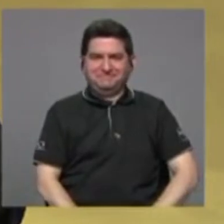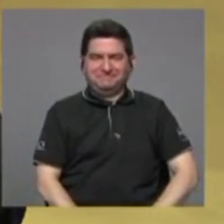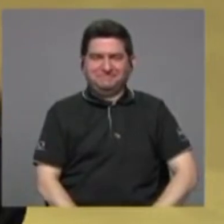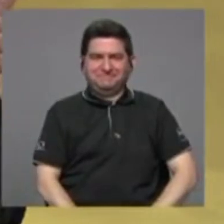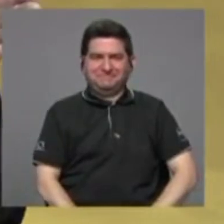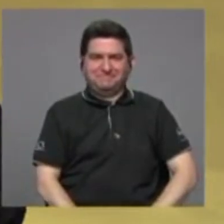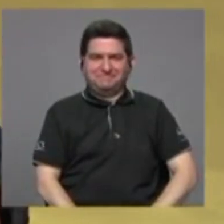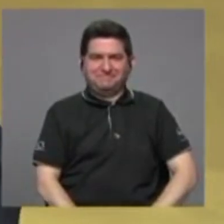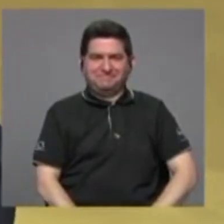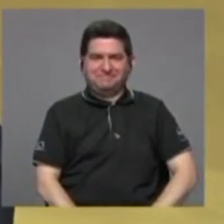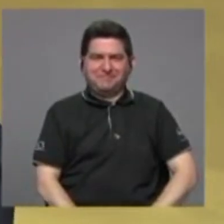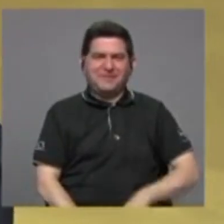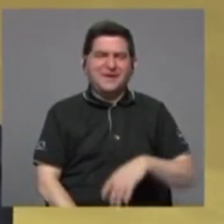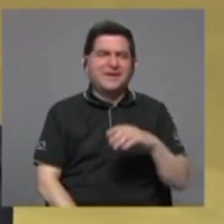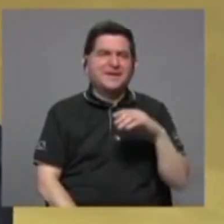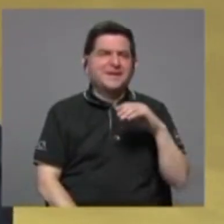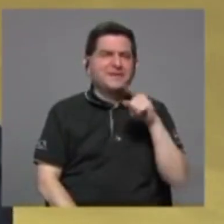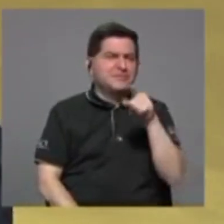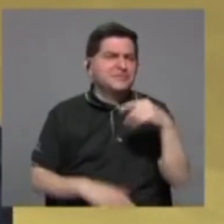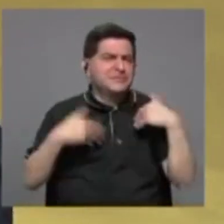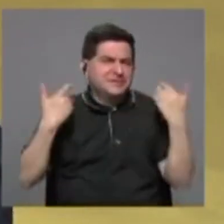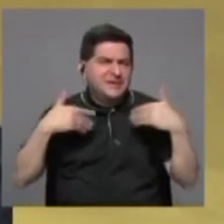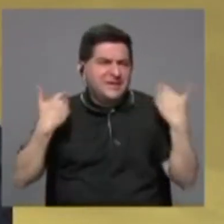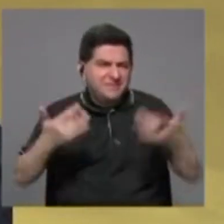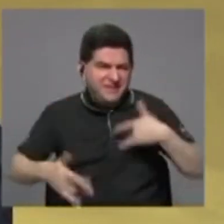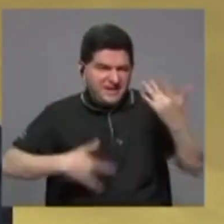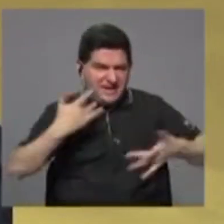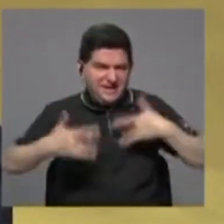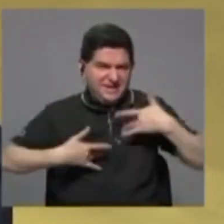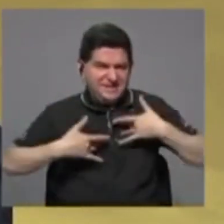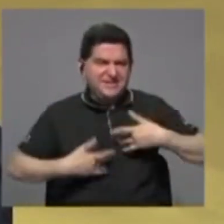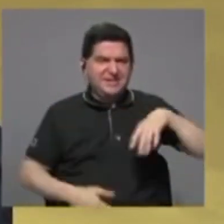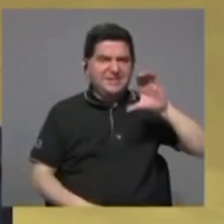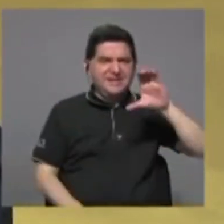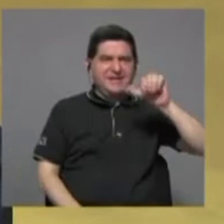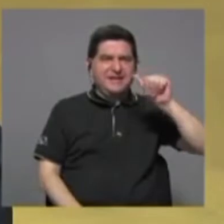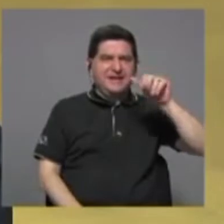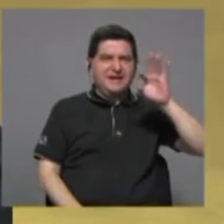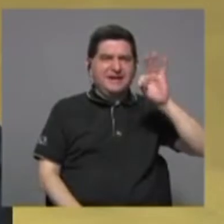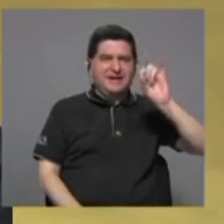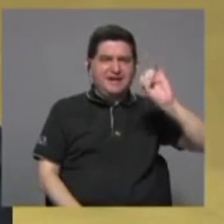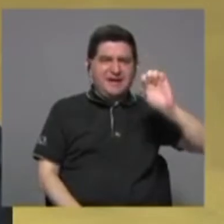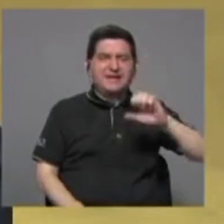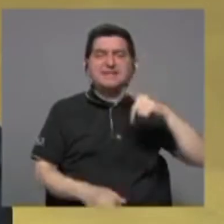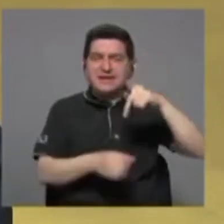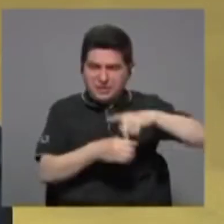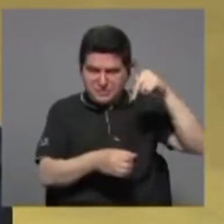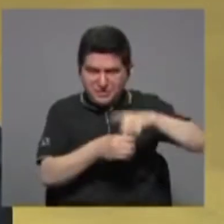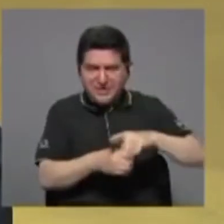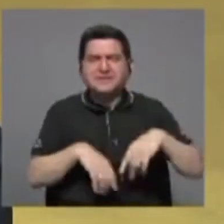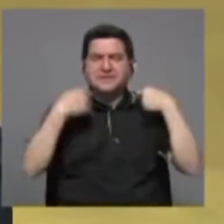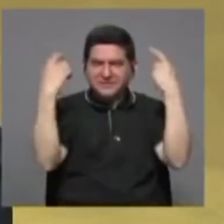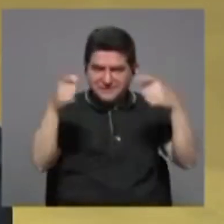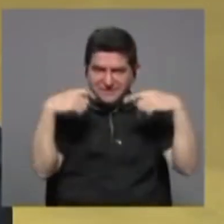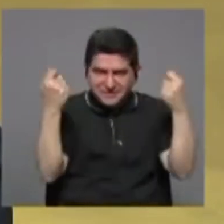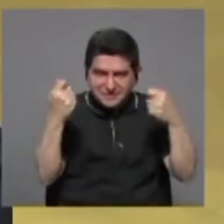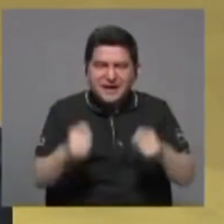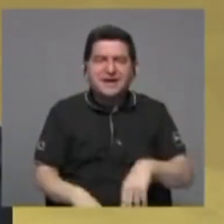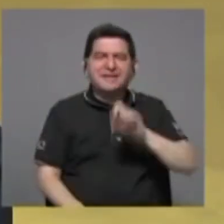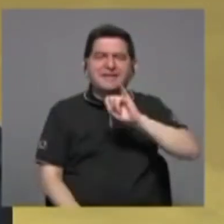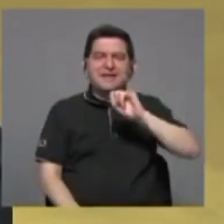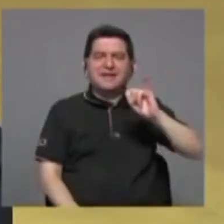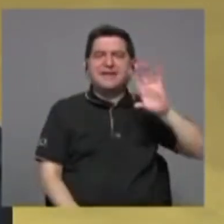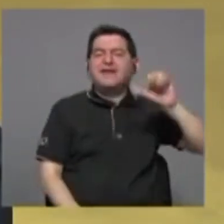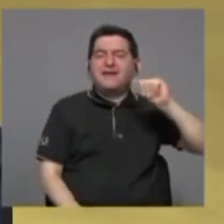¿cómo se siente, qué tan feliz se siente el CATIE de sumarse a esta celebración del IICA,